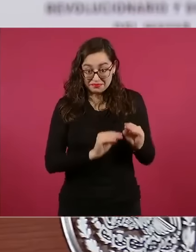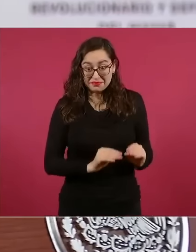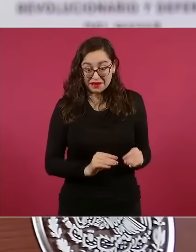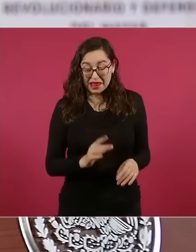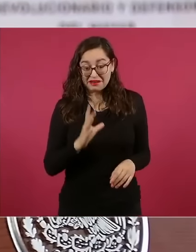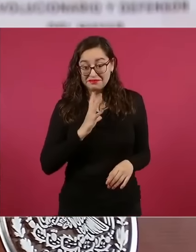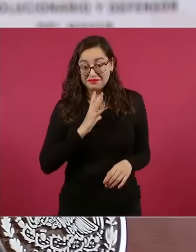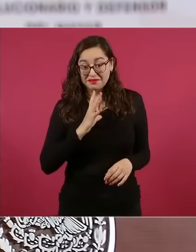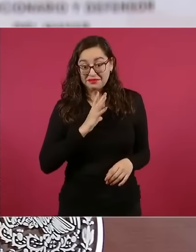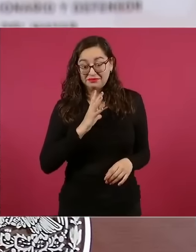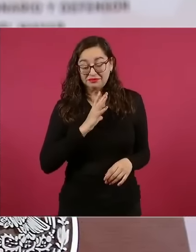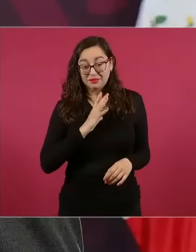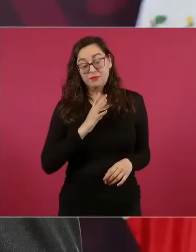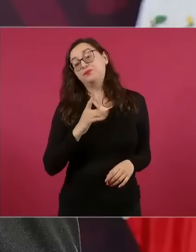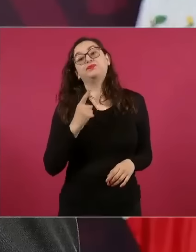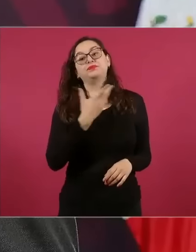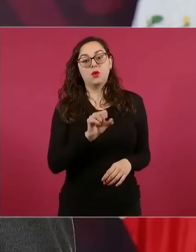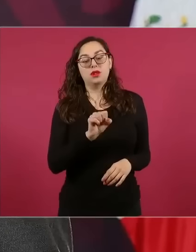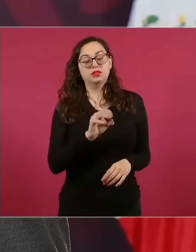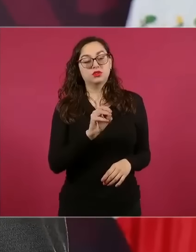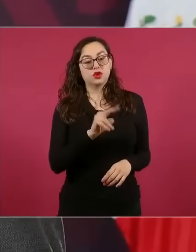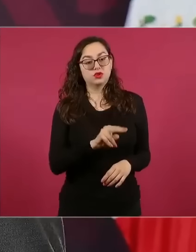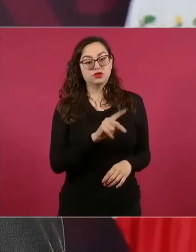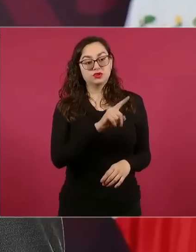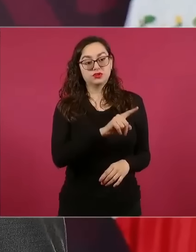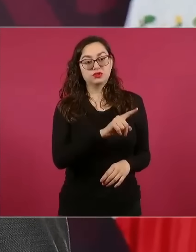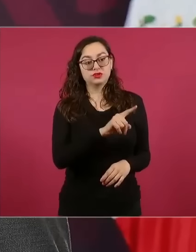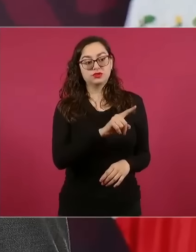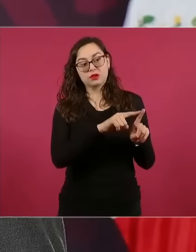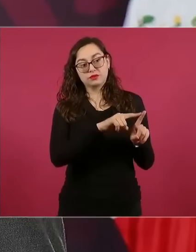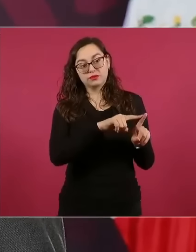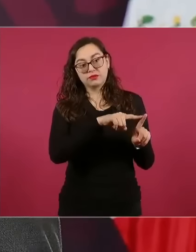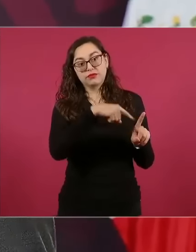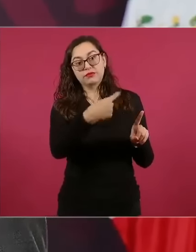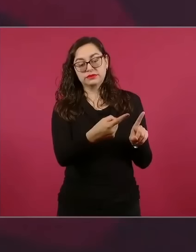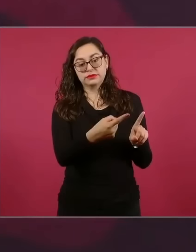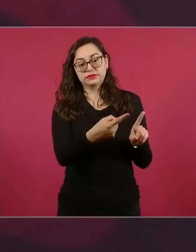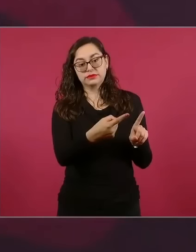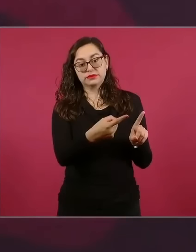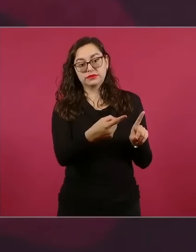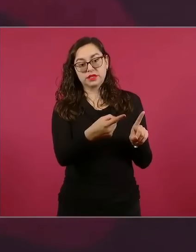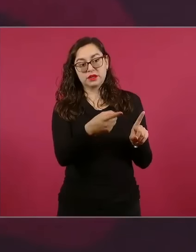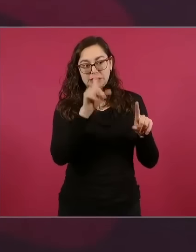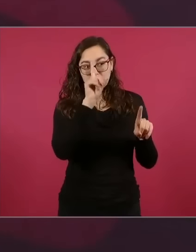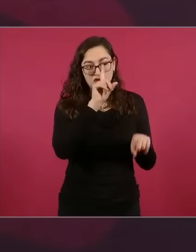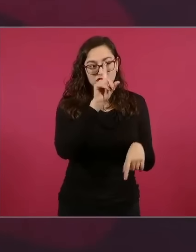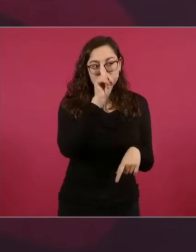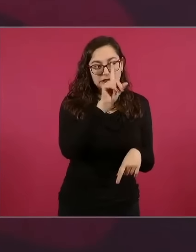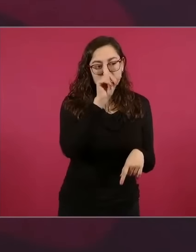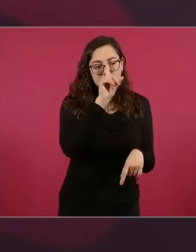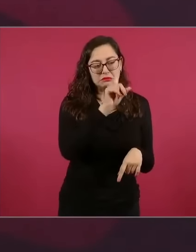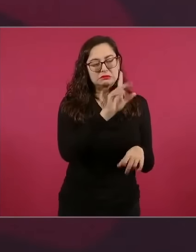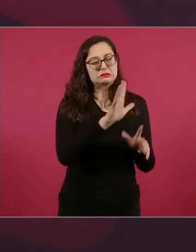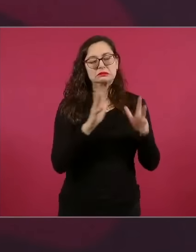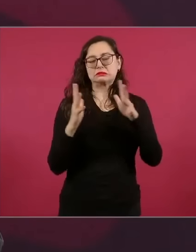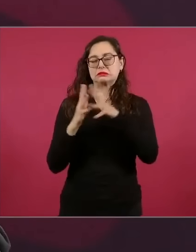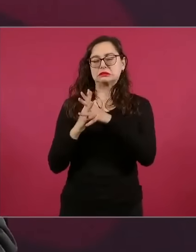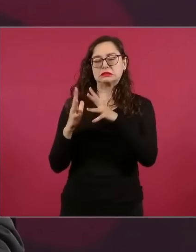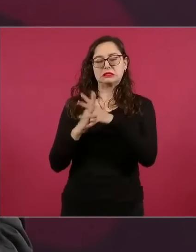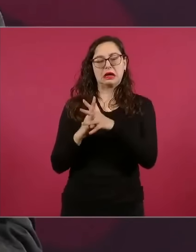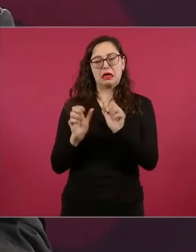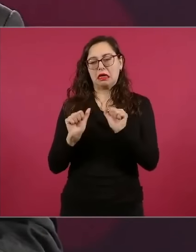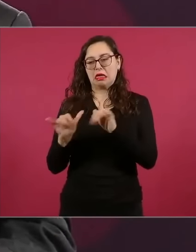presidente Wilson, Warren Wilson, fue una recomendación de su jefe de Estado, que no hacía falta